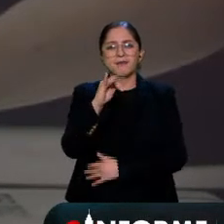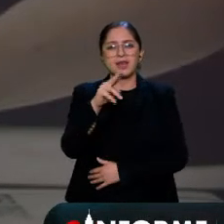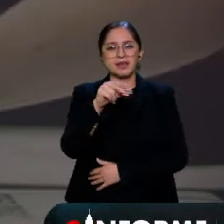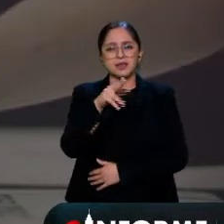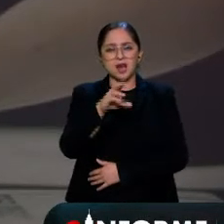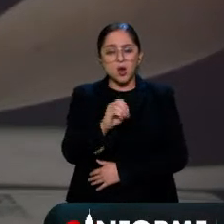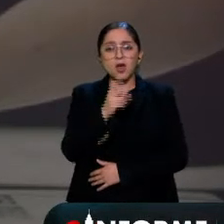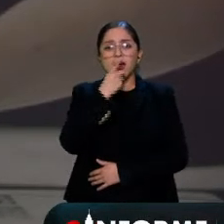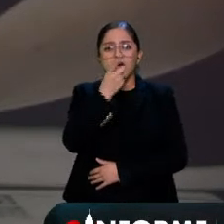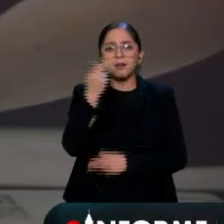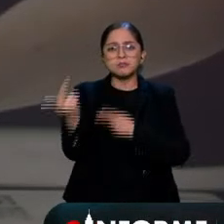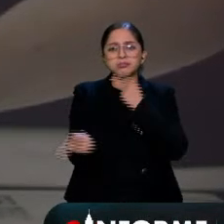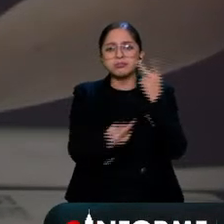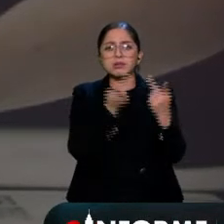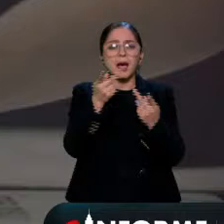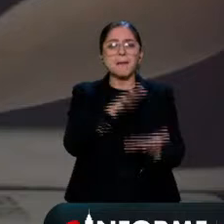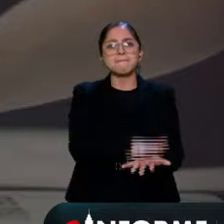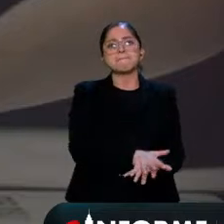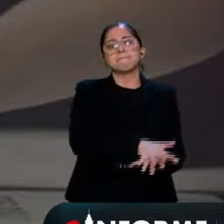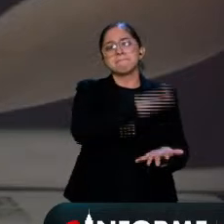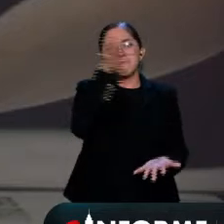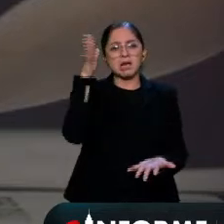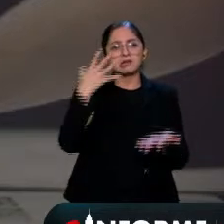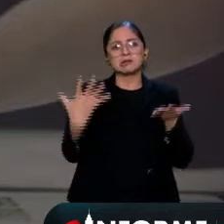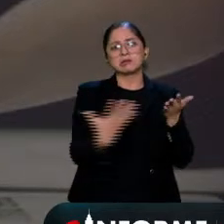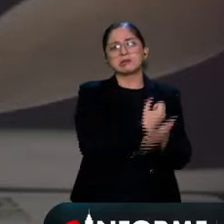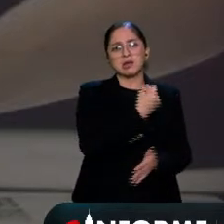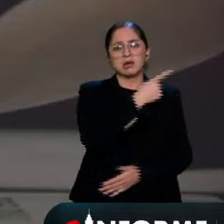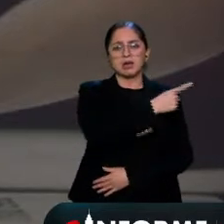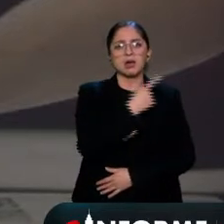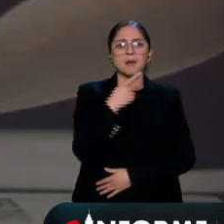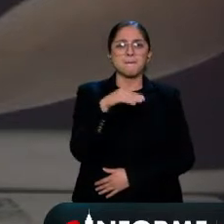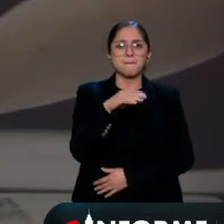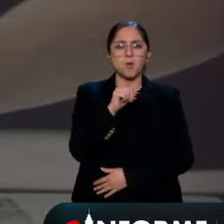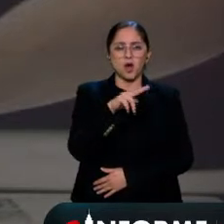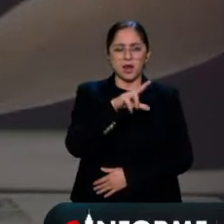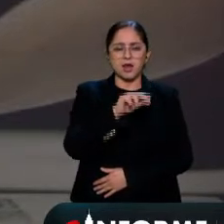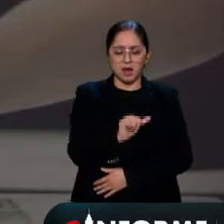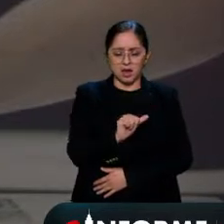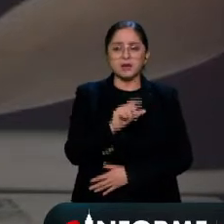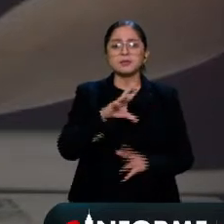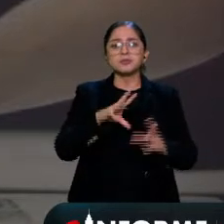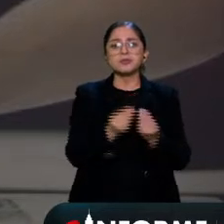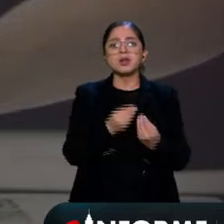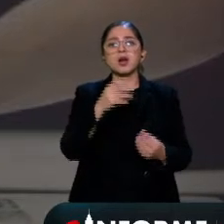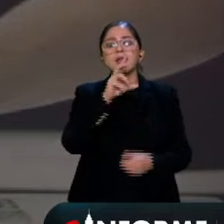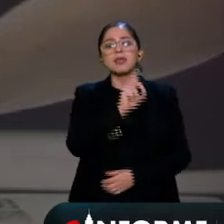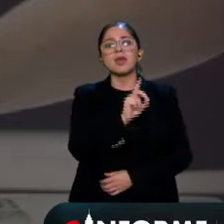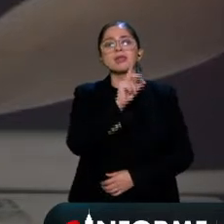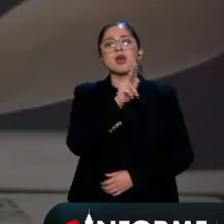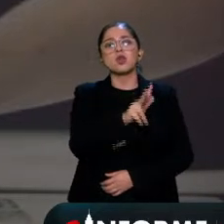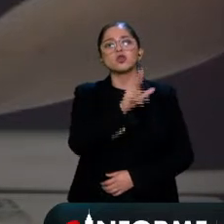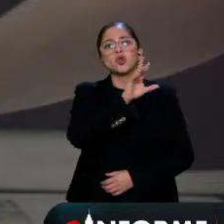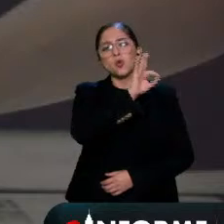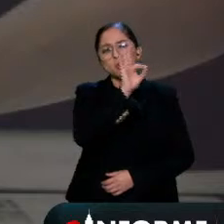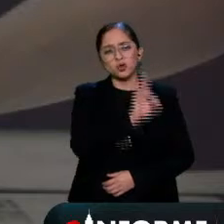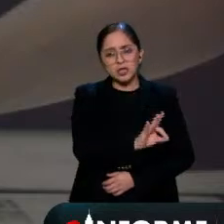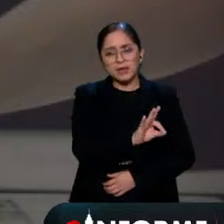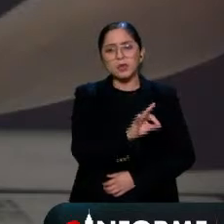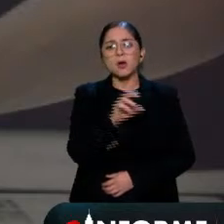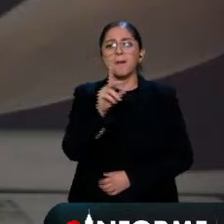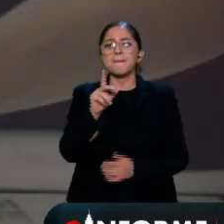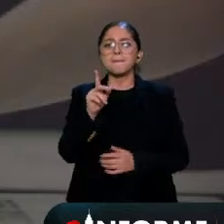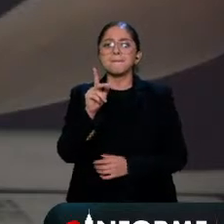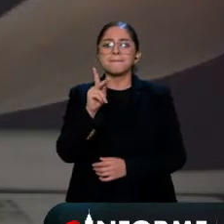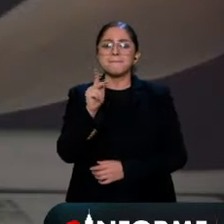también mostró que las preferencias por Morena superan por mucho a la oposición, ya que obtuvo el 38 por ciento el PAN y el